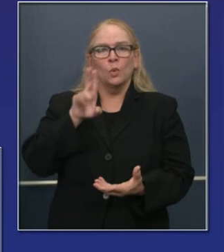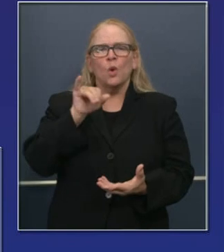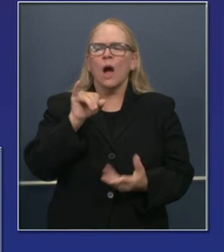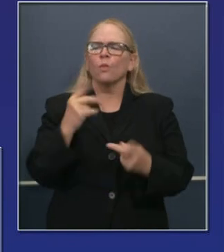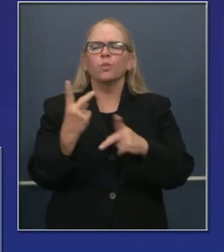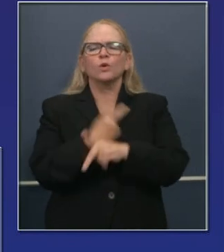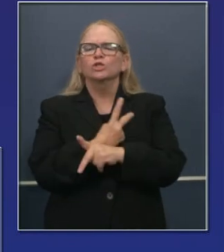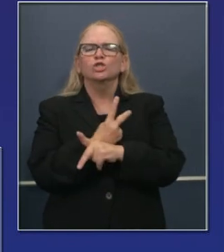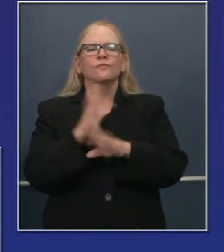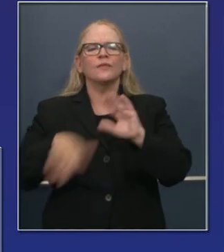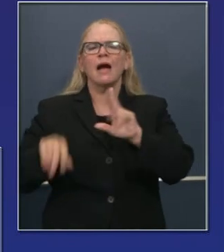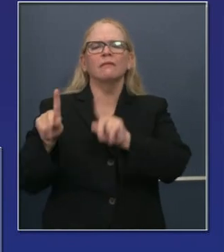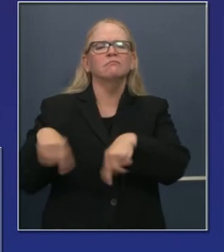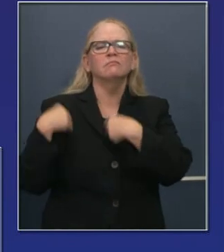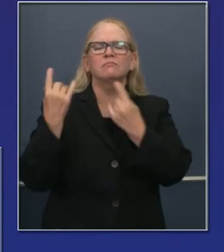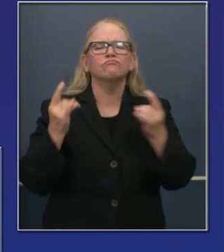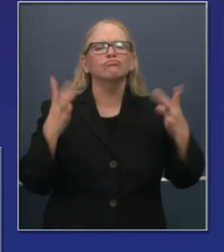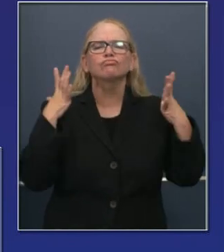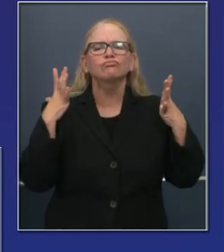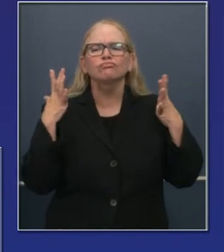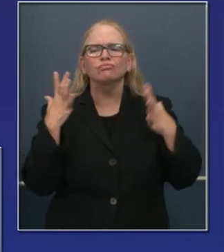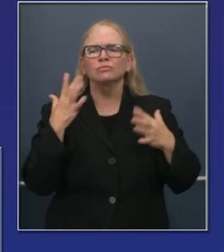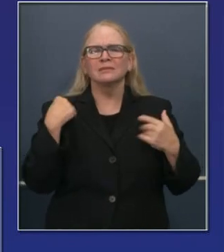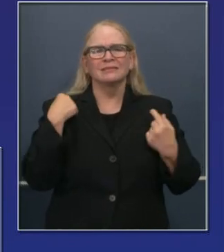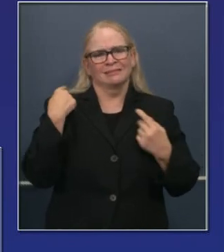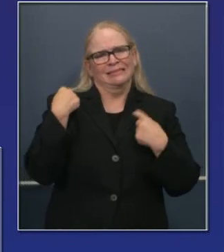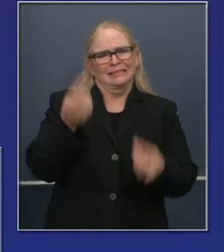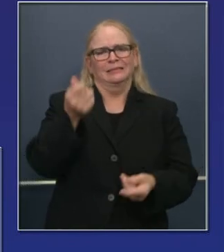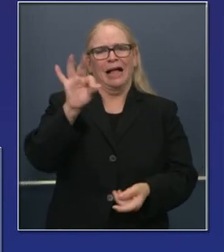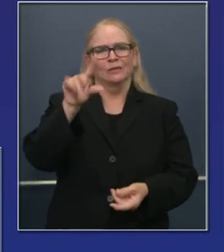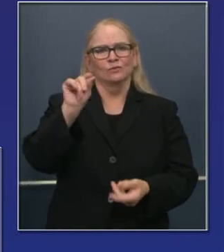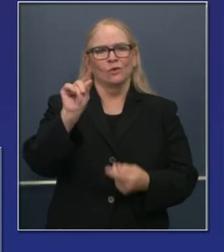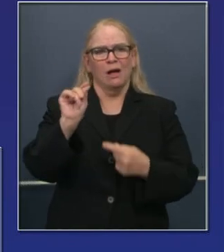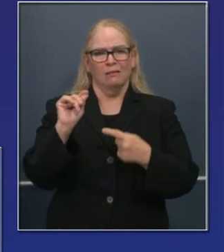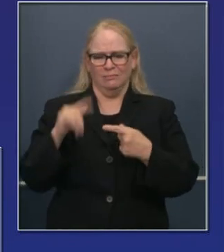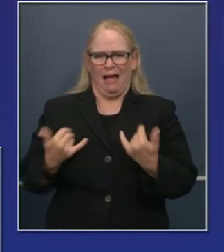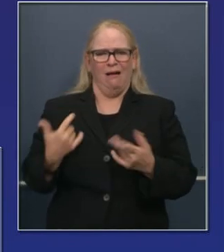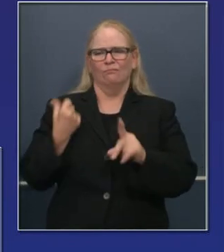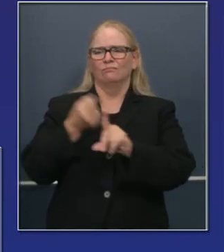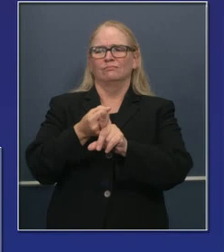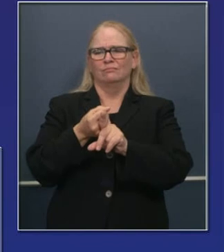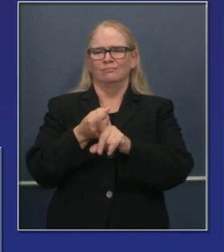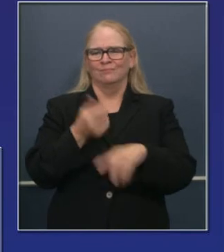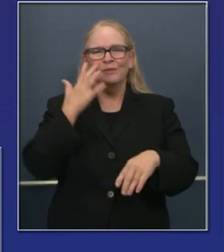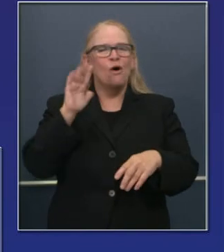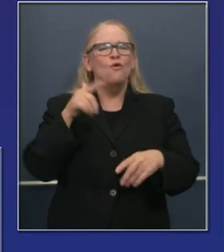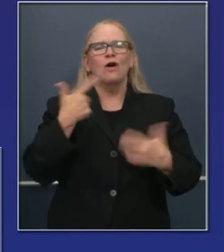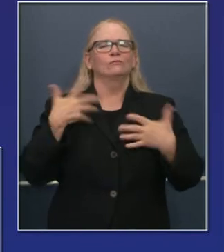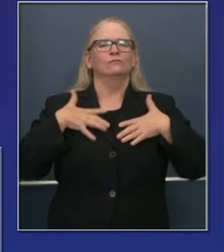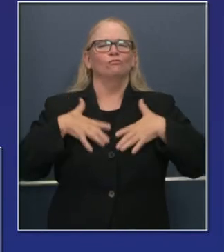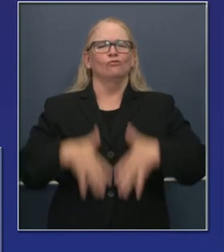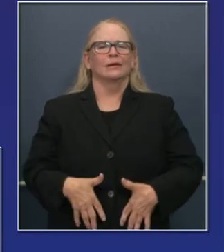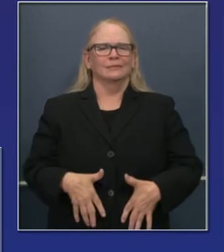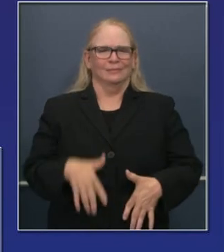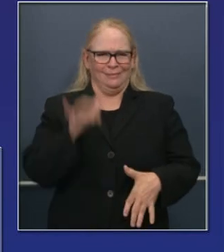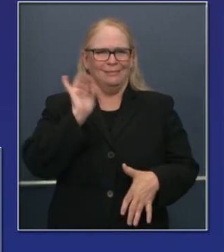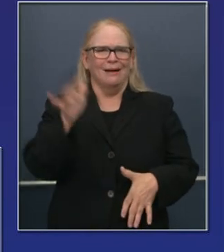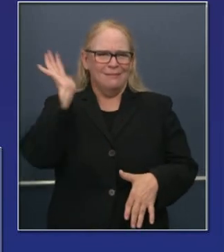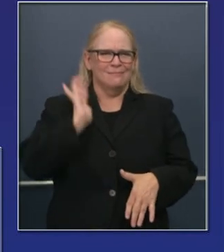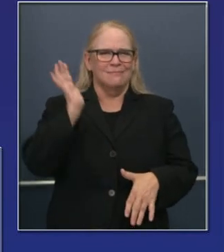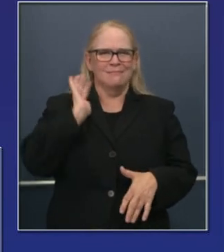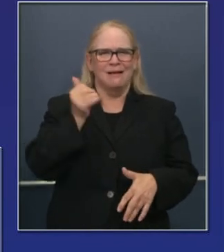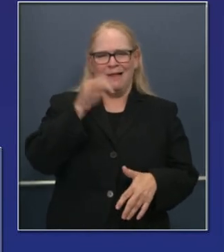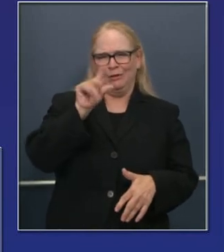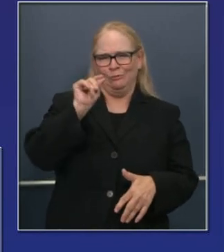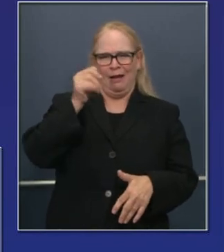desempleo peor que lo que se había visto desde la Gran Depresión. Y como consecuencia, estos índices de desempleo, aquellos que